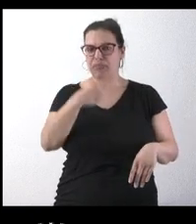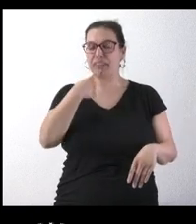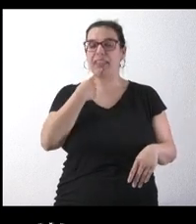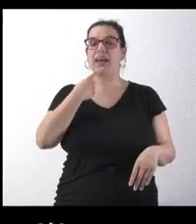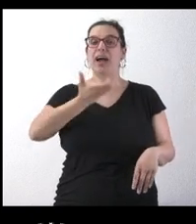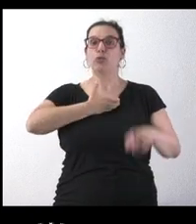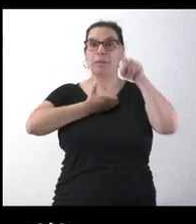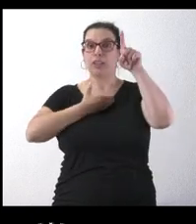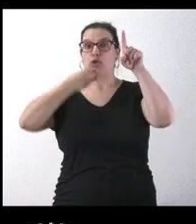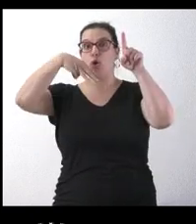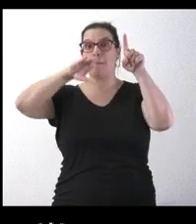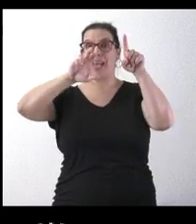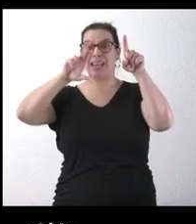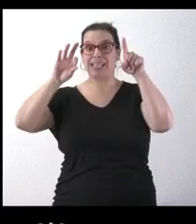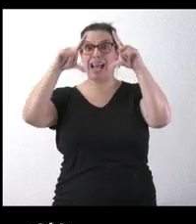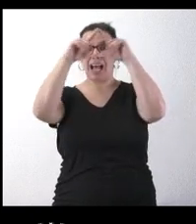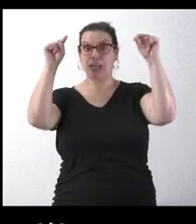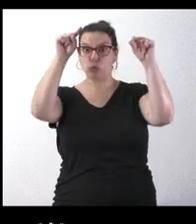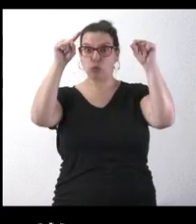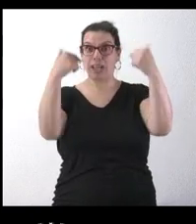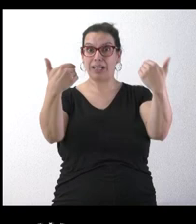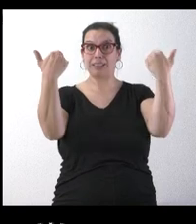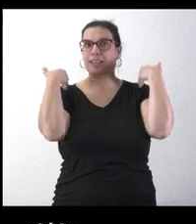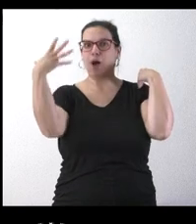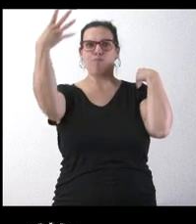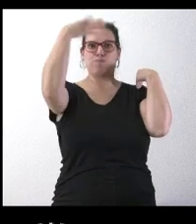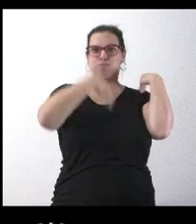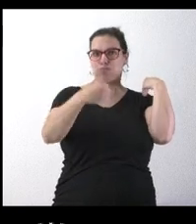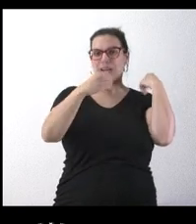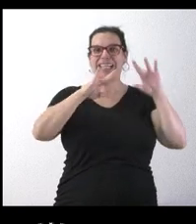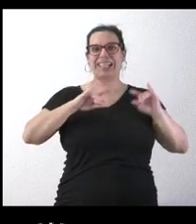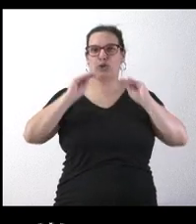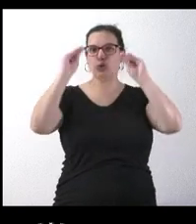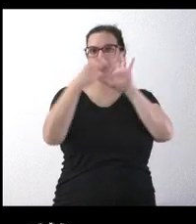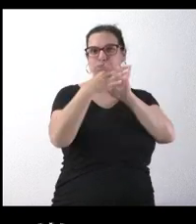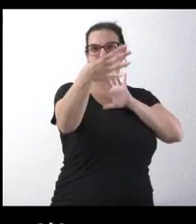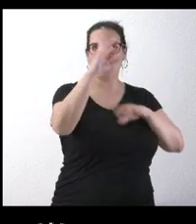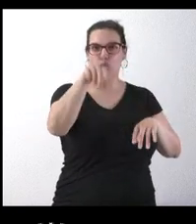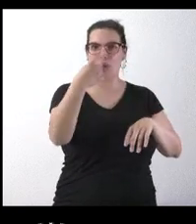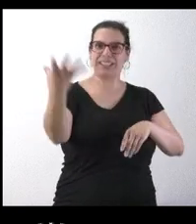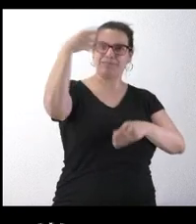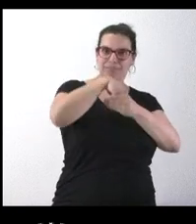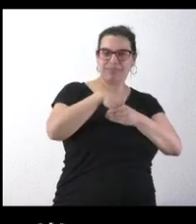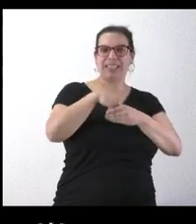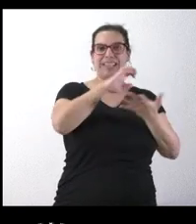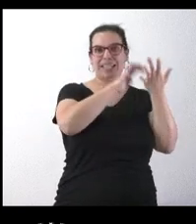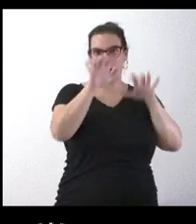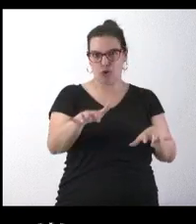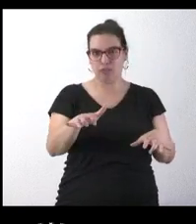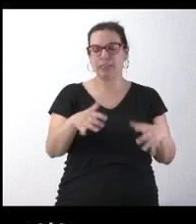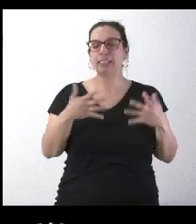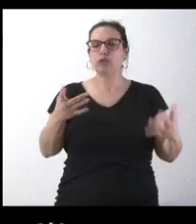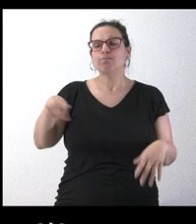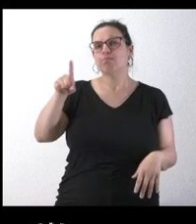Mieres, en Asturias, está ejerciendo competencias que no puede ejercer fuera de su territorio, en este caso en Castilla y León. ¿Cómo valoran estas